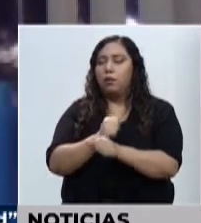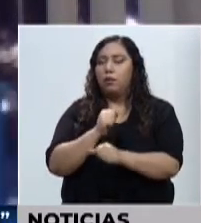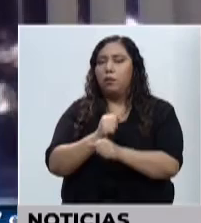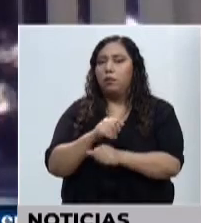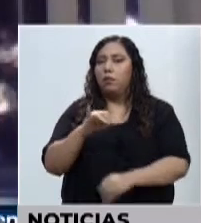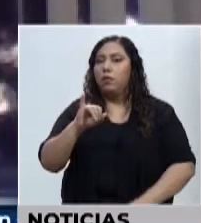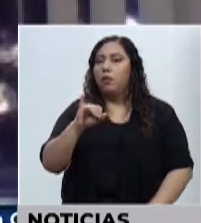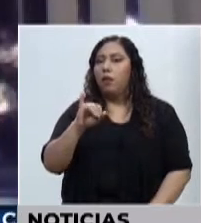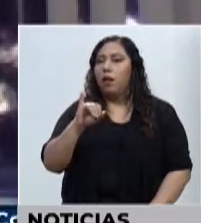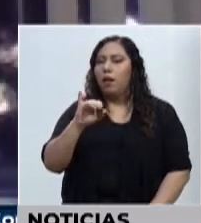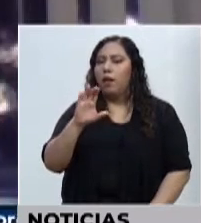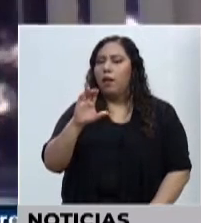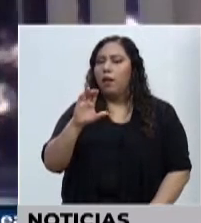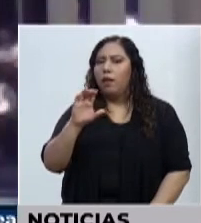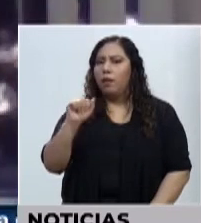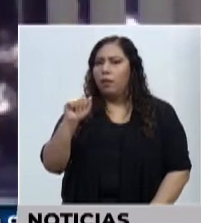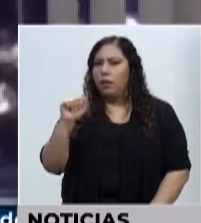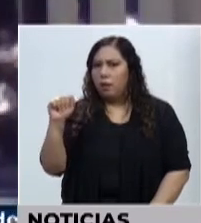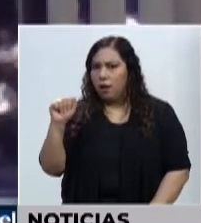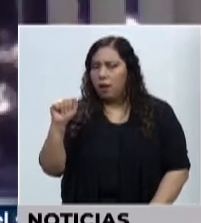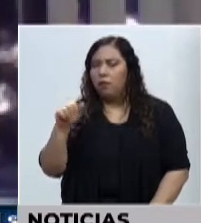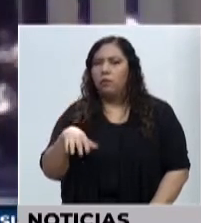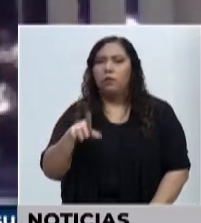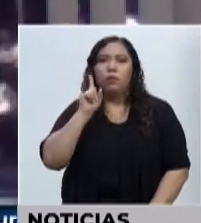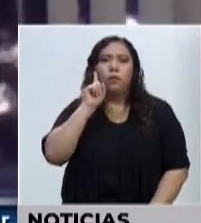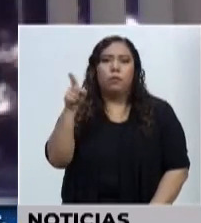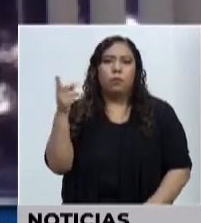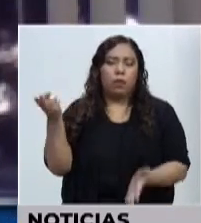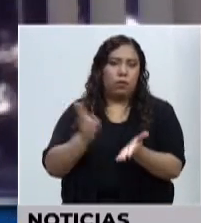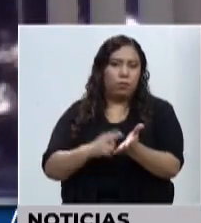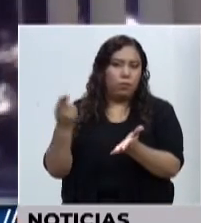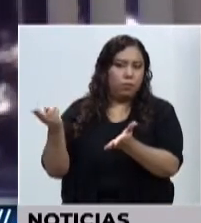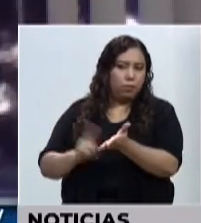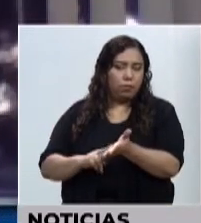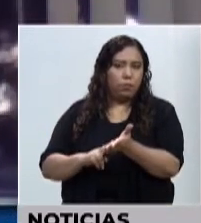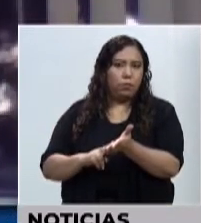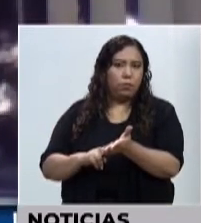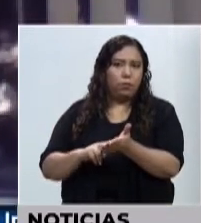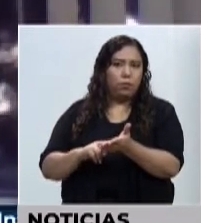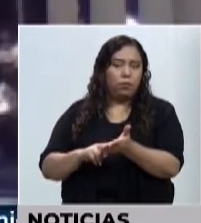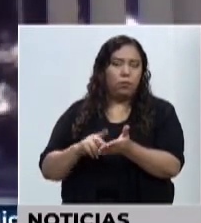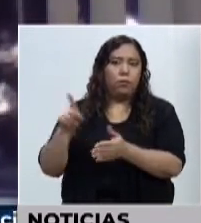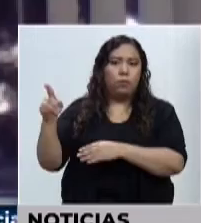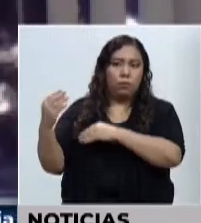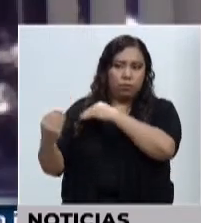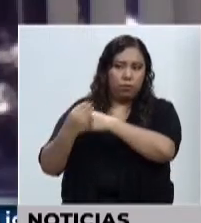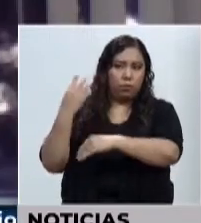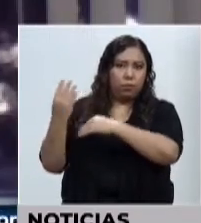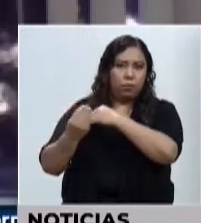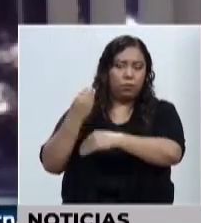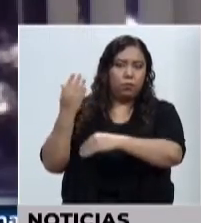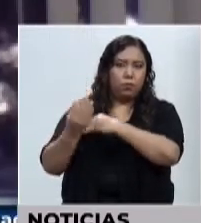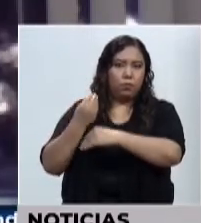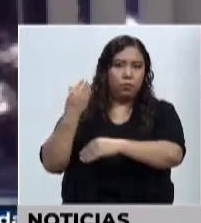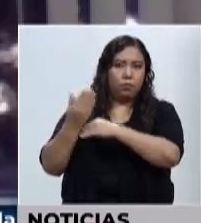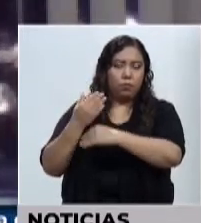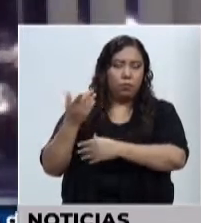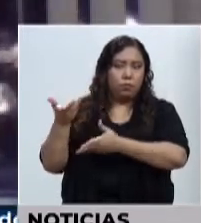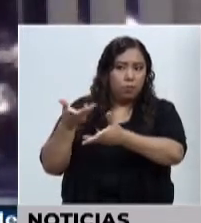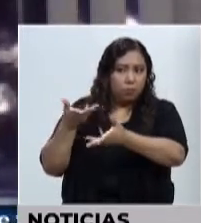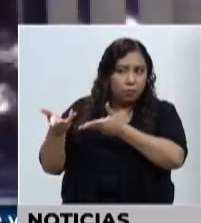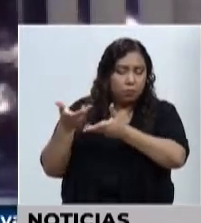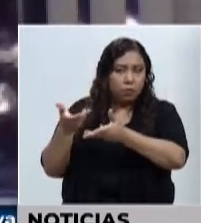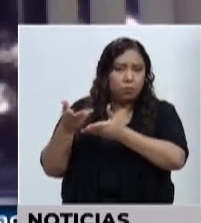el día de mañana estamos preparados para firmar un convenio de asistencia también con el ICAP, de intercambio de